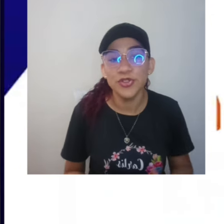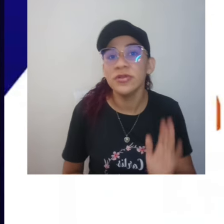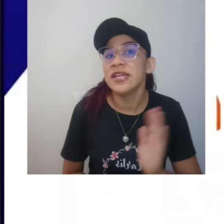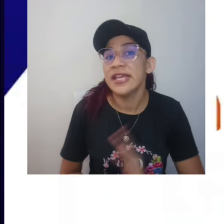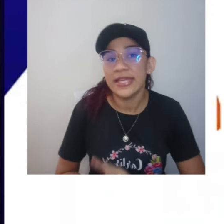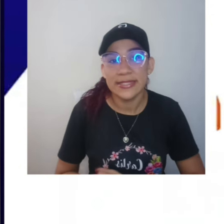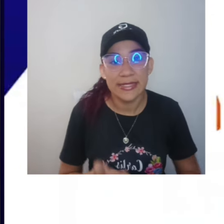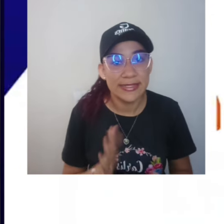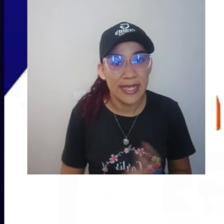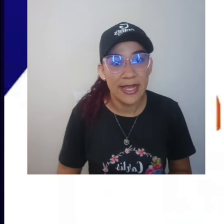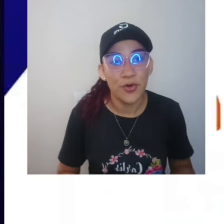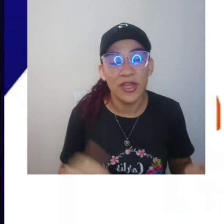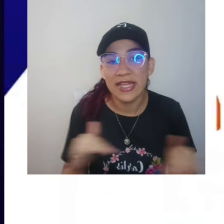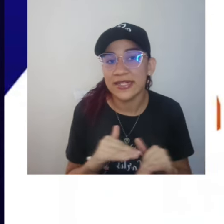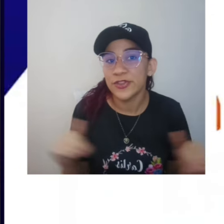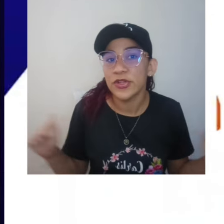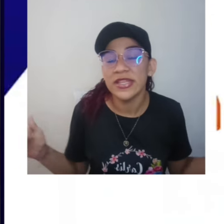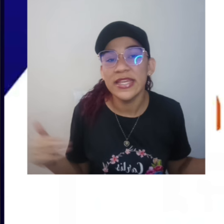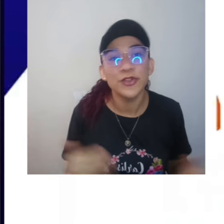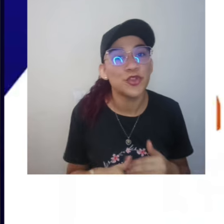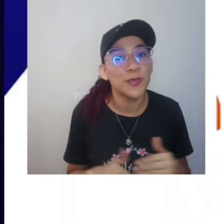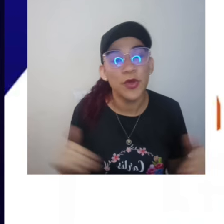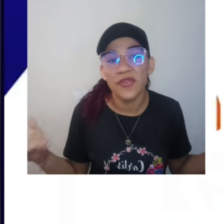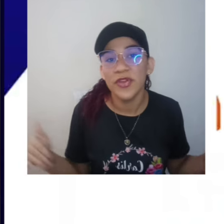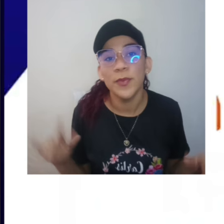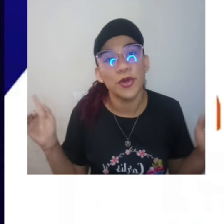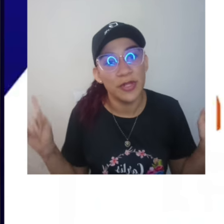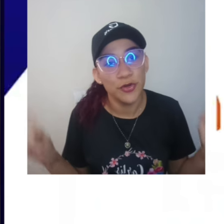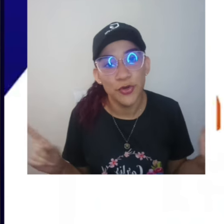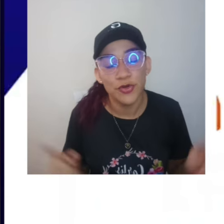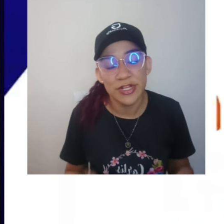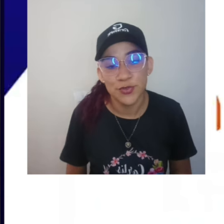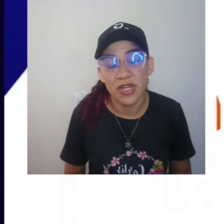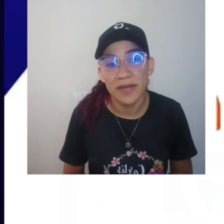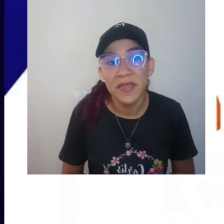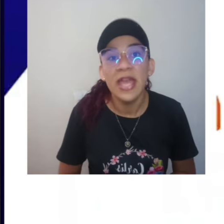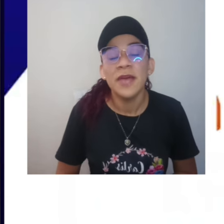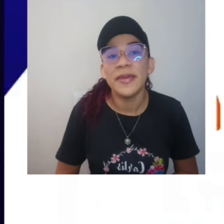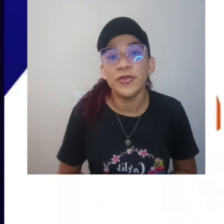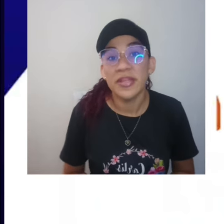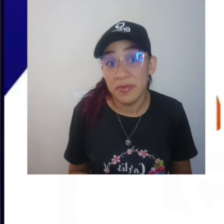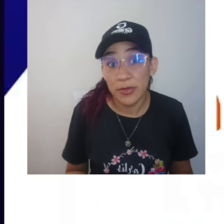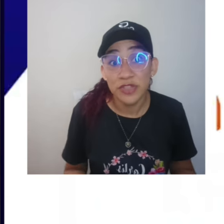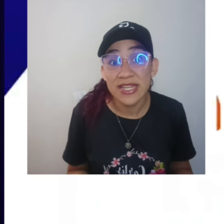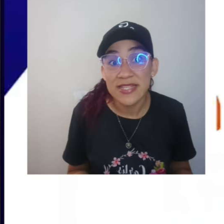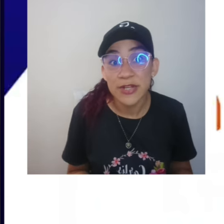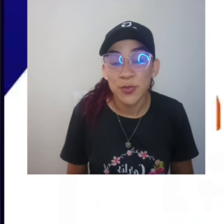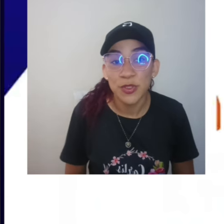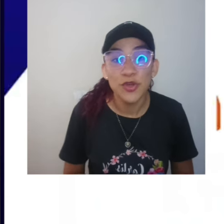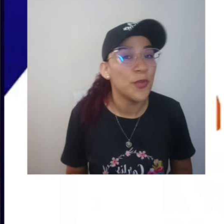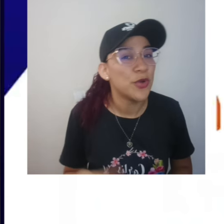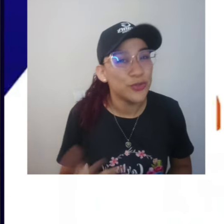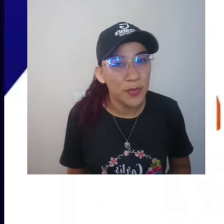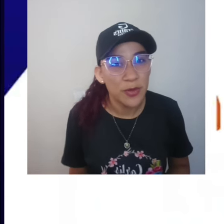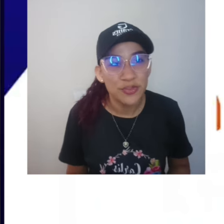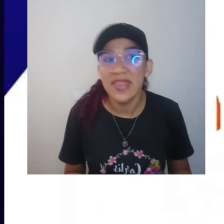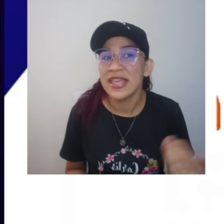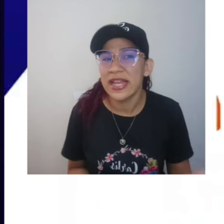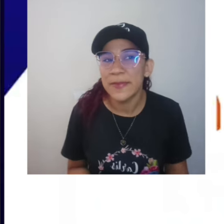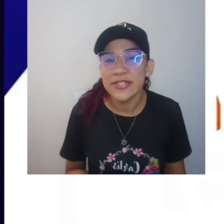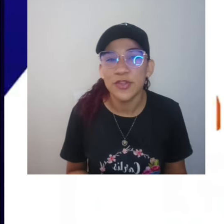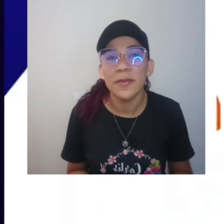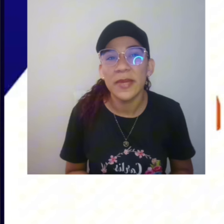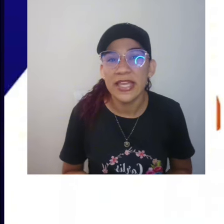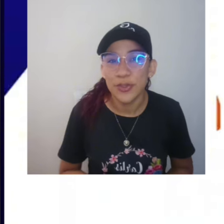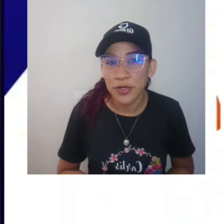desayuno y se acabó. En el resto del día no tomo café o por lo menos no con azúcar. Pero también me gustaría saber su opinión. ¿Cómo los toman ustedes?